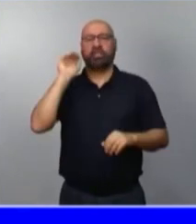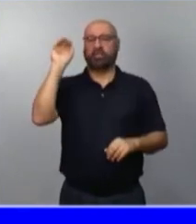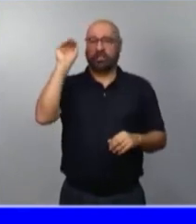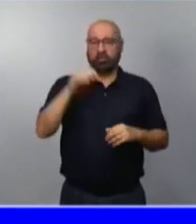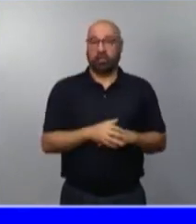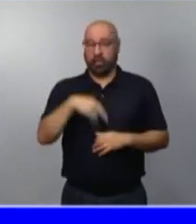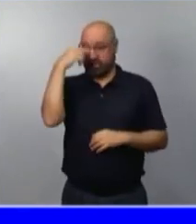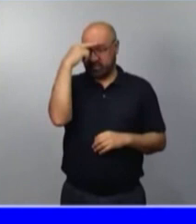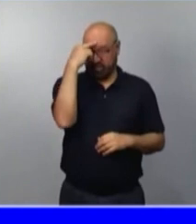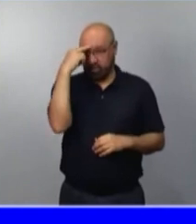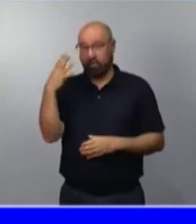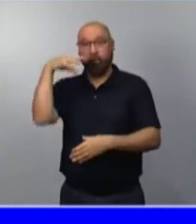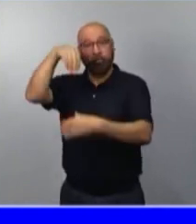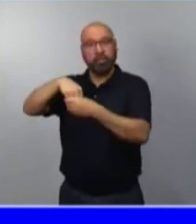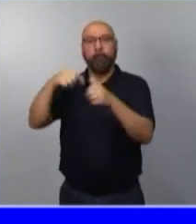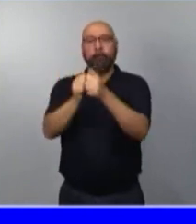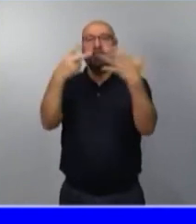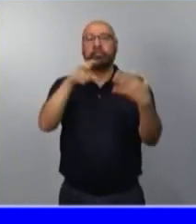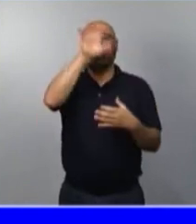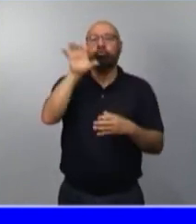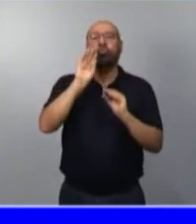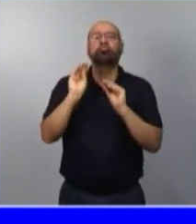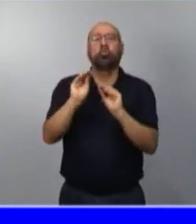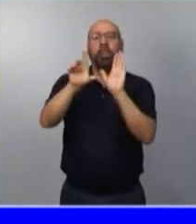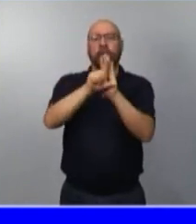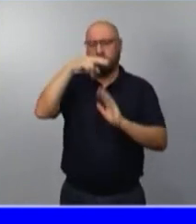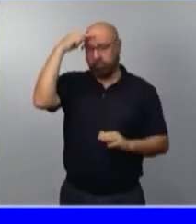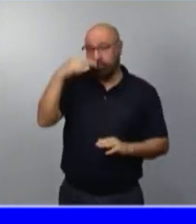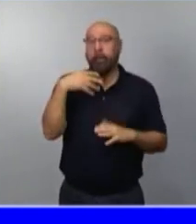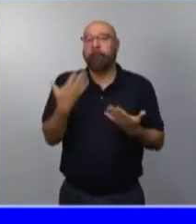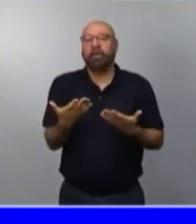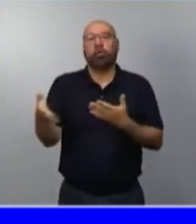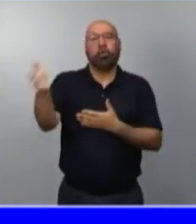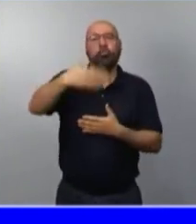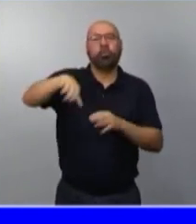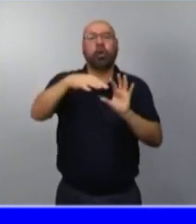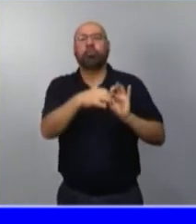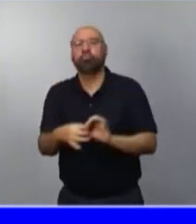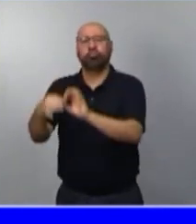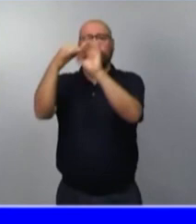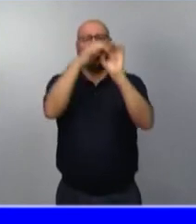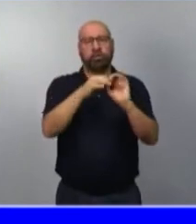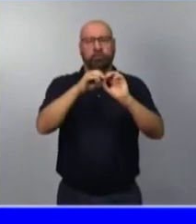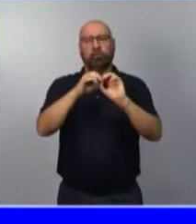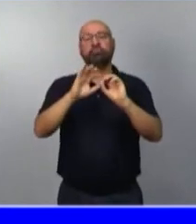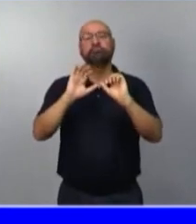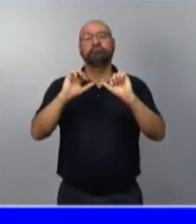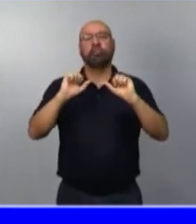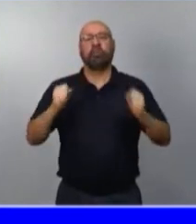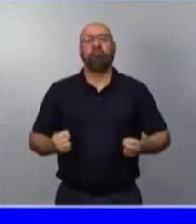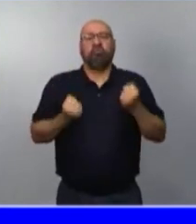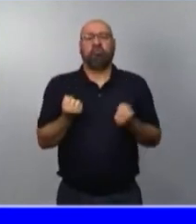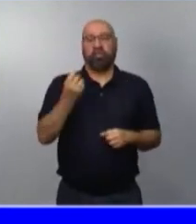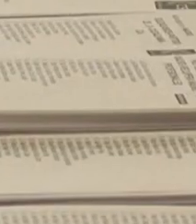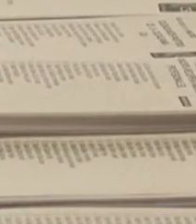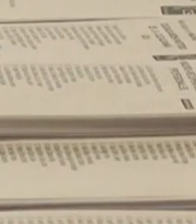pero solo aprendiendo a pensar juntos y a actuar unidos como una sola fuerza lograremos superar los desafíos